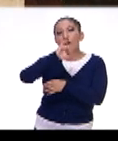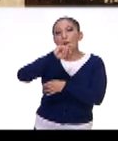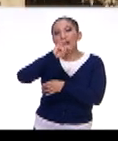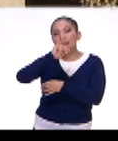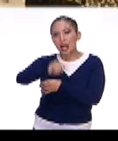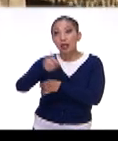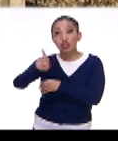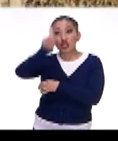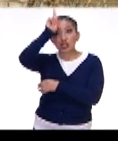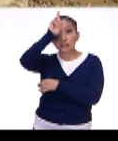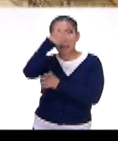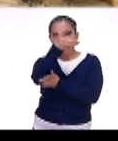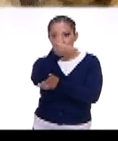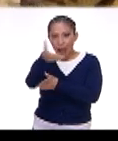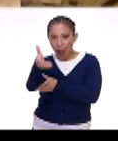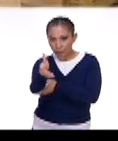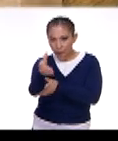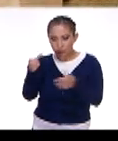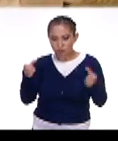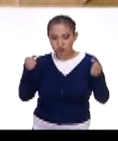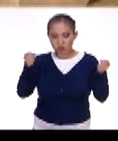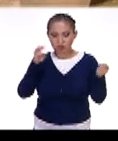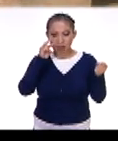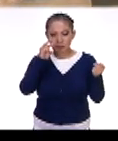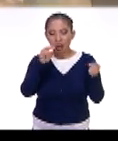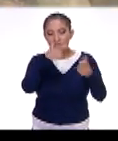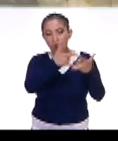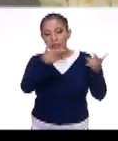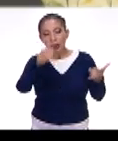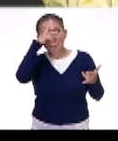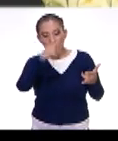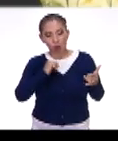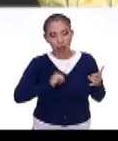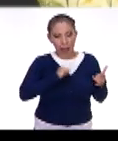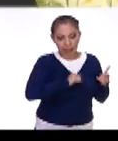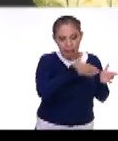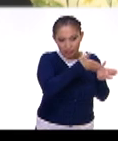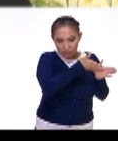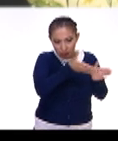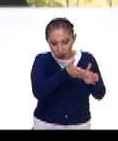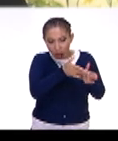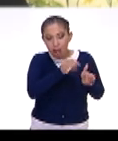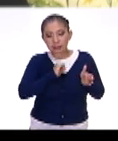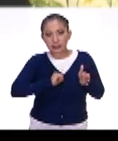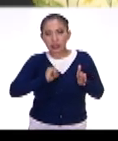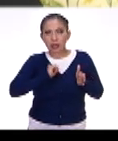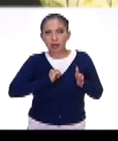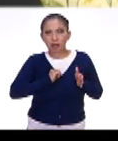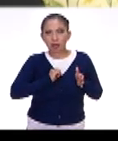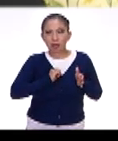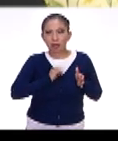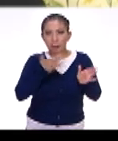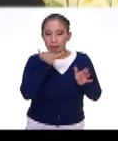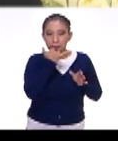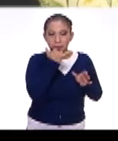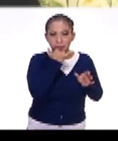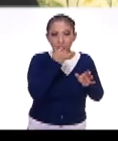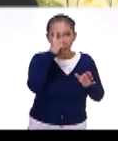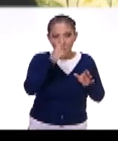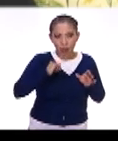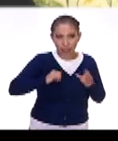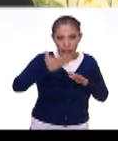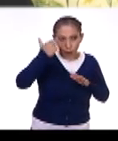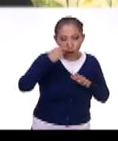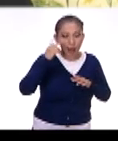es la diosa de la agricultura. Y de ahí se va narrando. Es México Antiguo, el siglo mejor... Perdóname, México